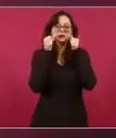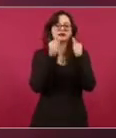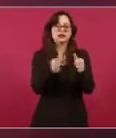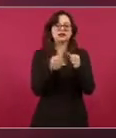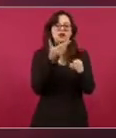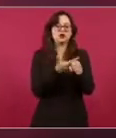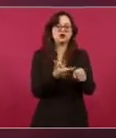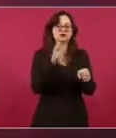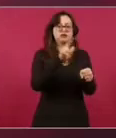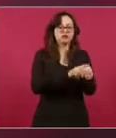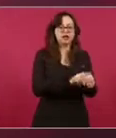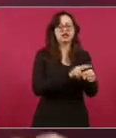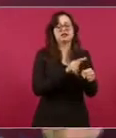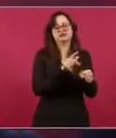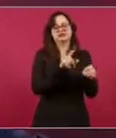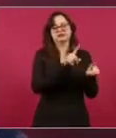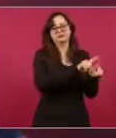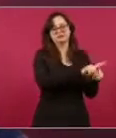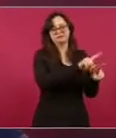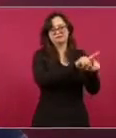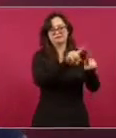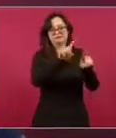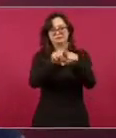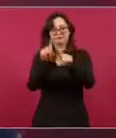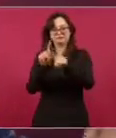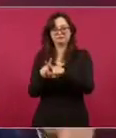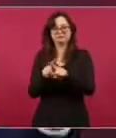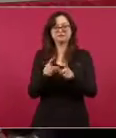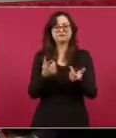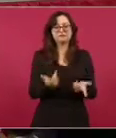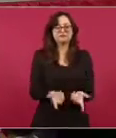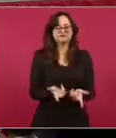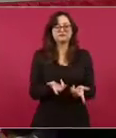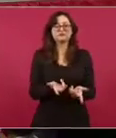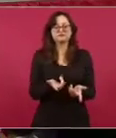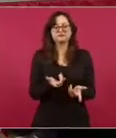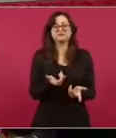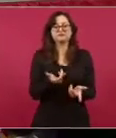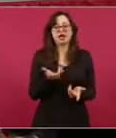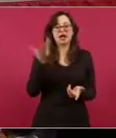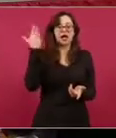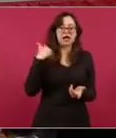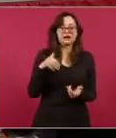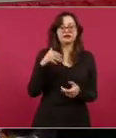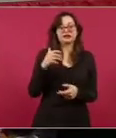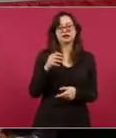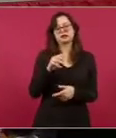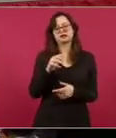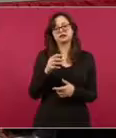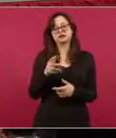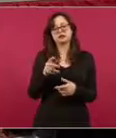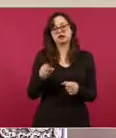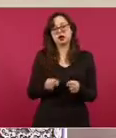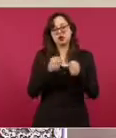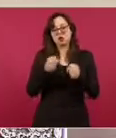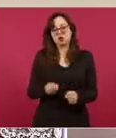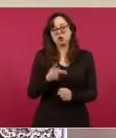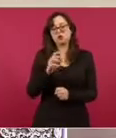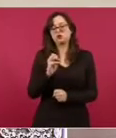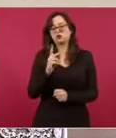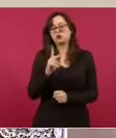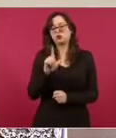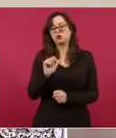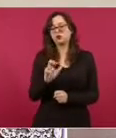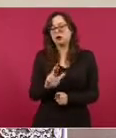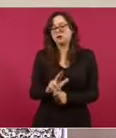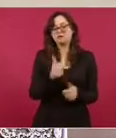hospitales del IMSS-GenSTAR, que antes eran de la Secretaría de Salud y que en muchos casos carecían por completo de médicas